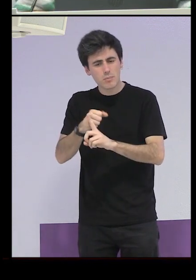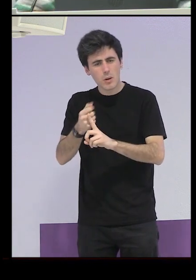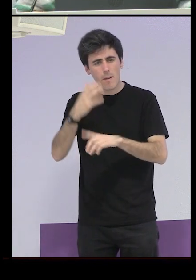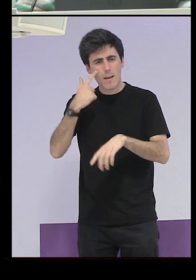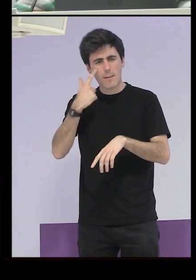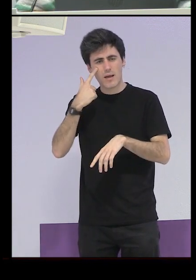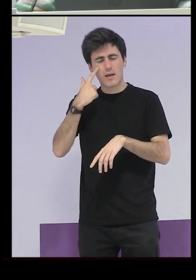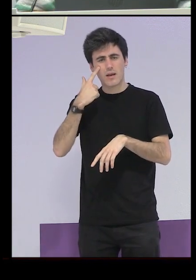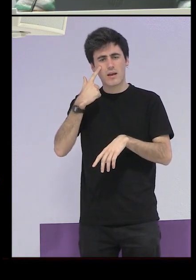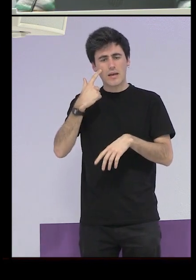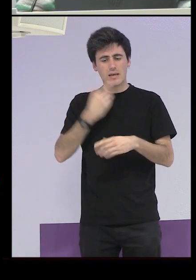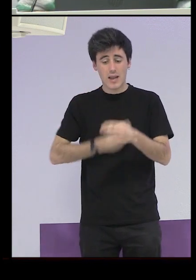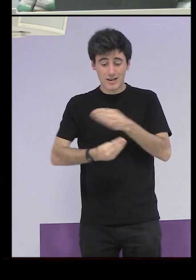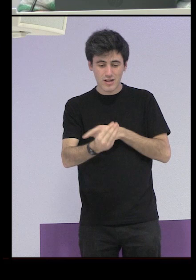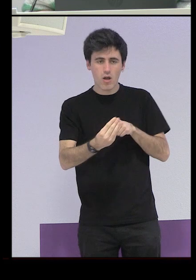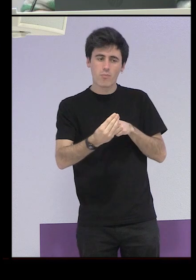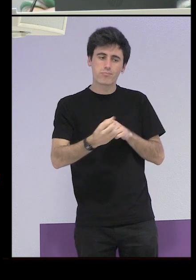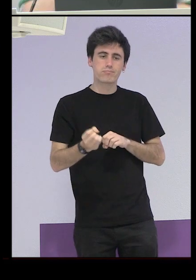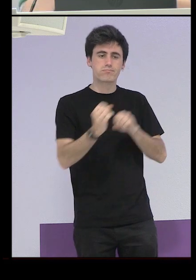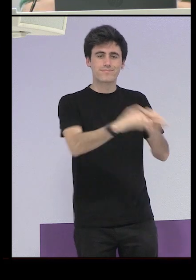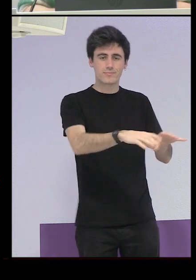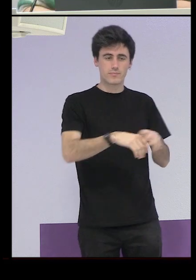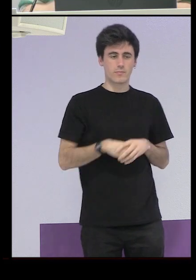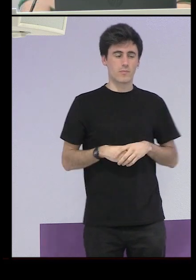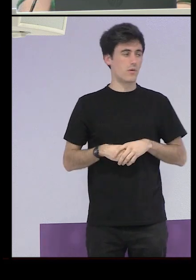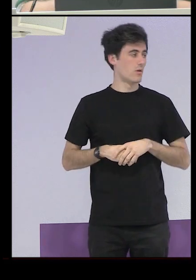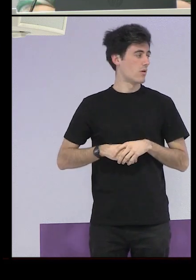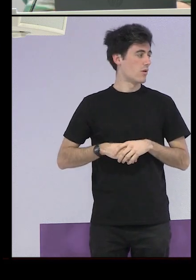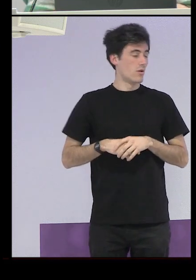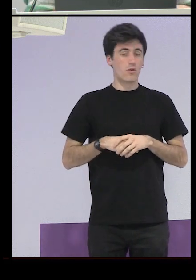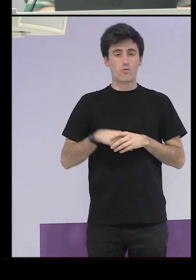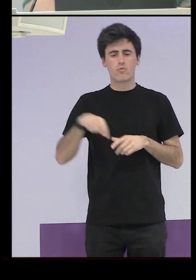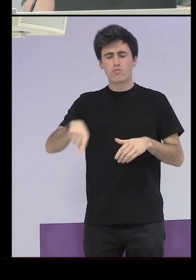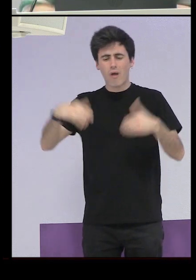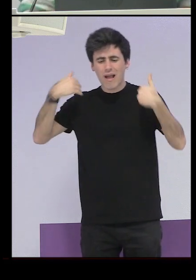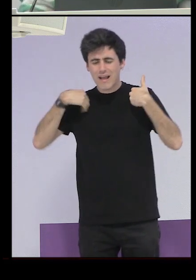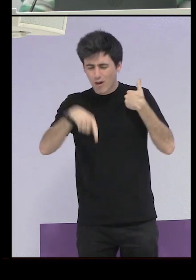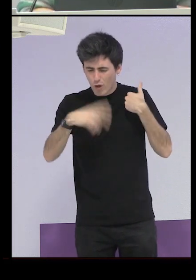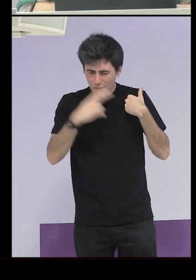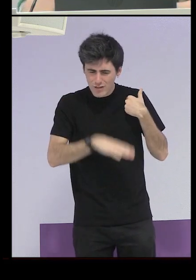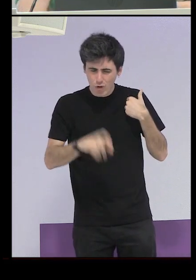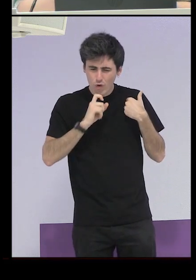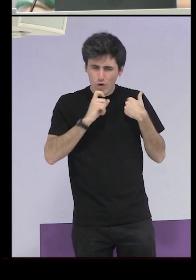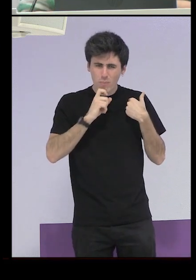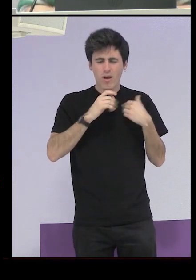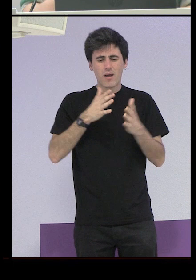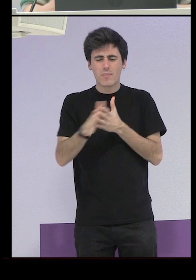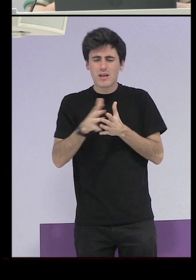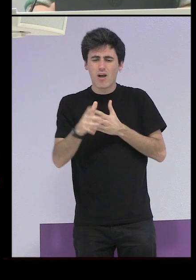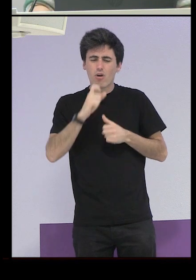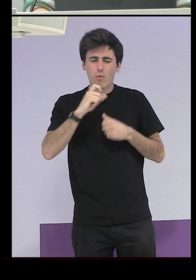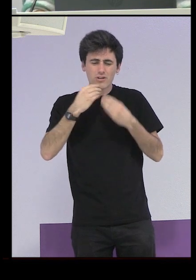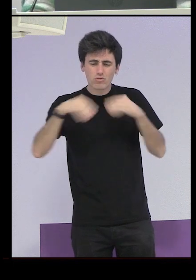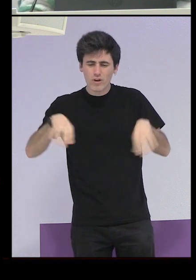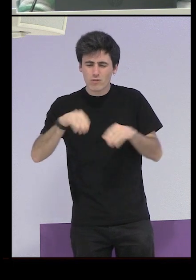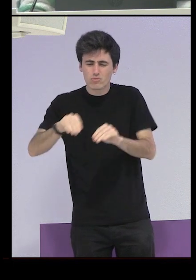dieran adopción a sus hijos tú no vas a poder hacer cargo de ellos tú qué vas a hacer pero cómo les vas a explicar esta historia